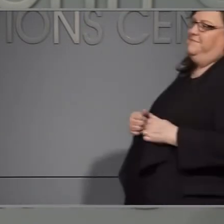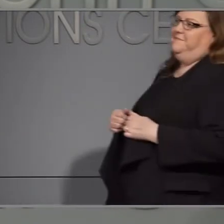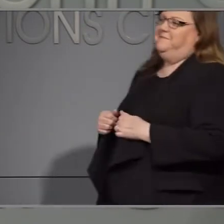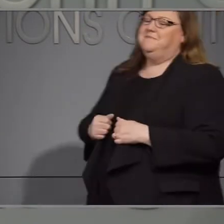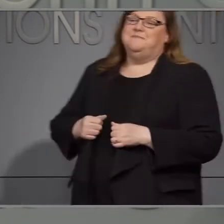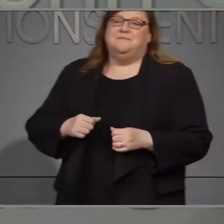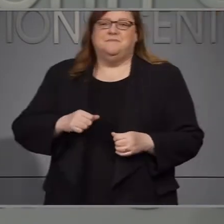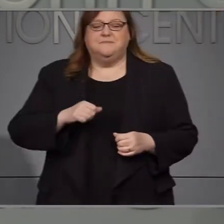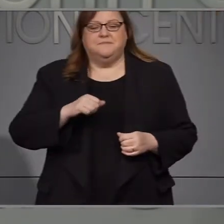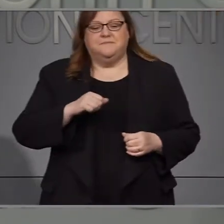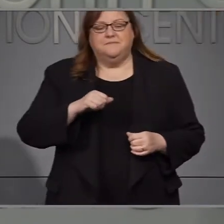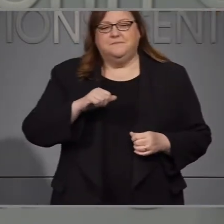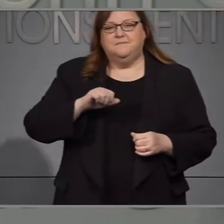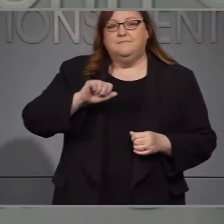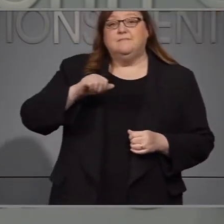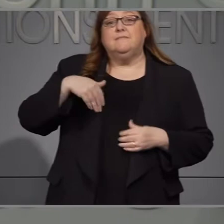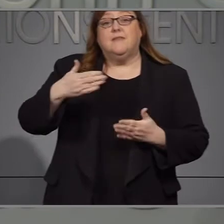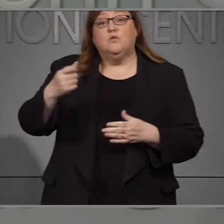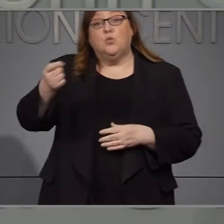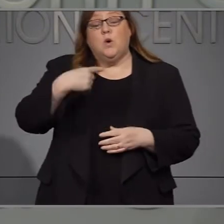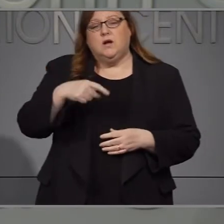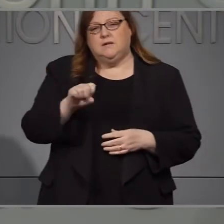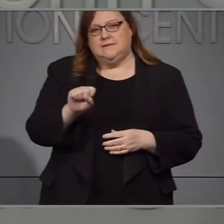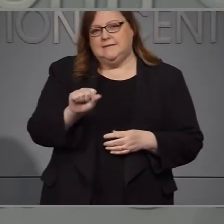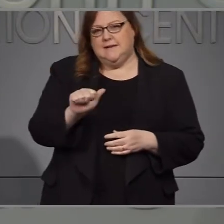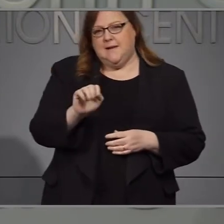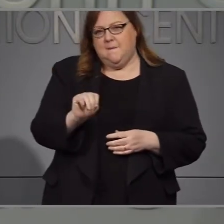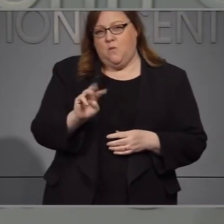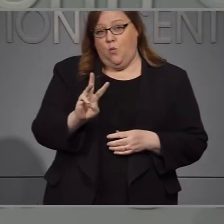Se llama Walker a lo ven este.